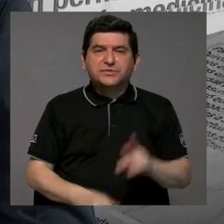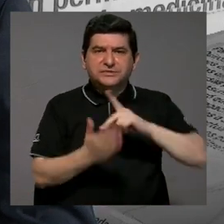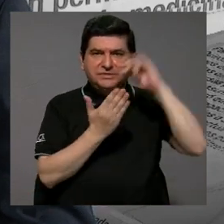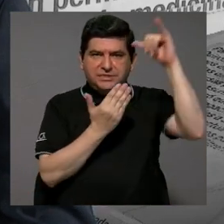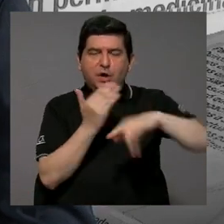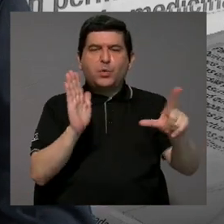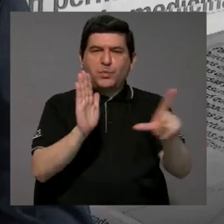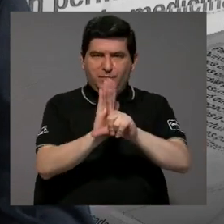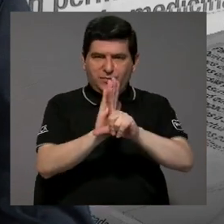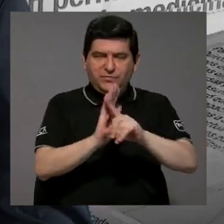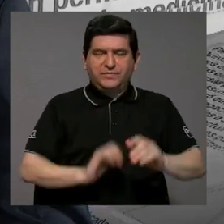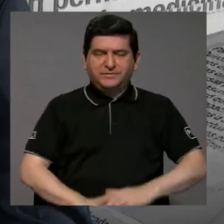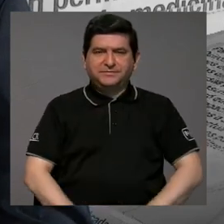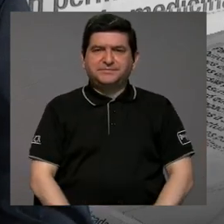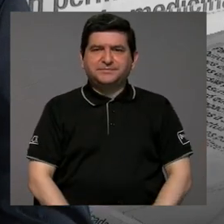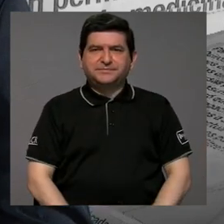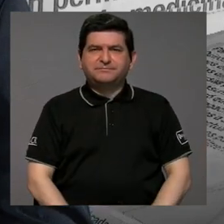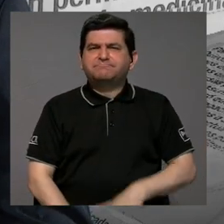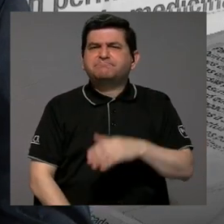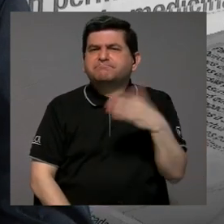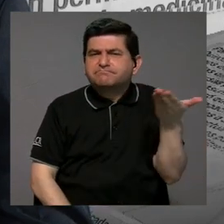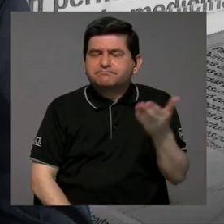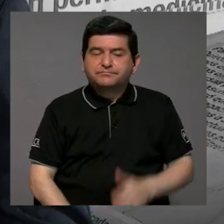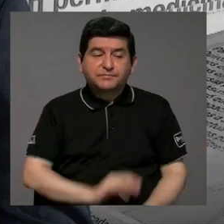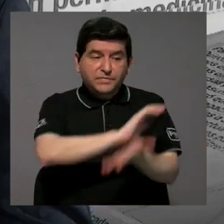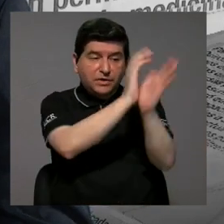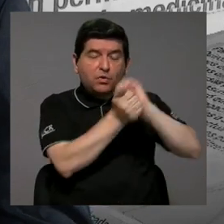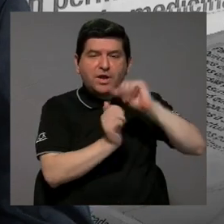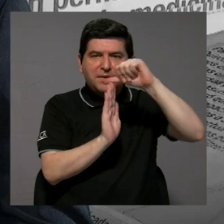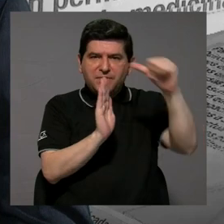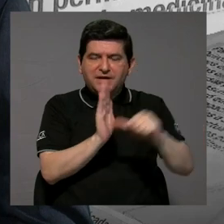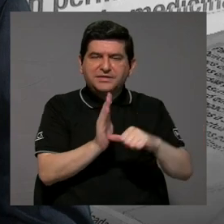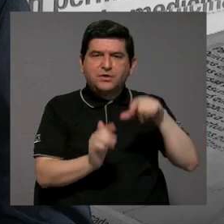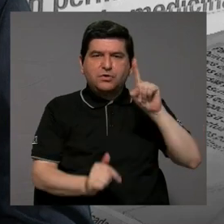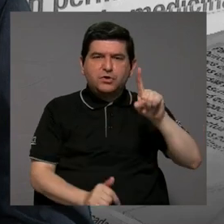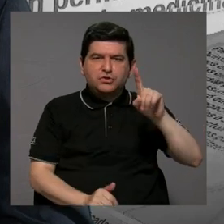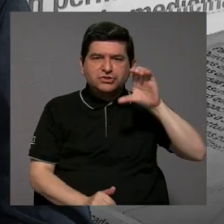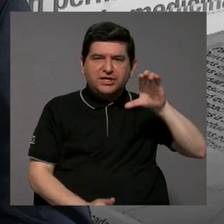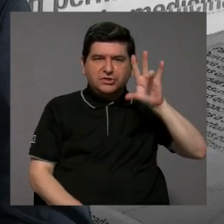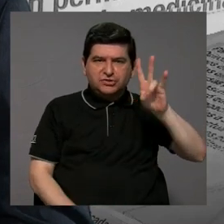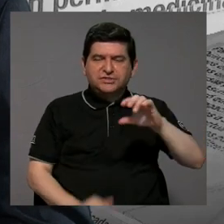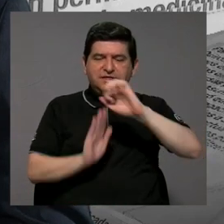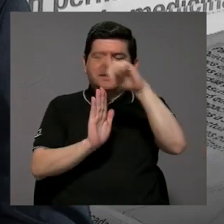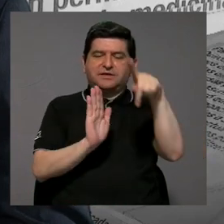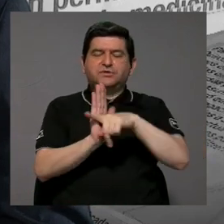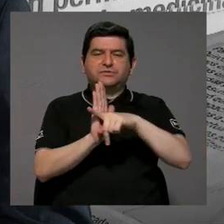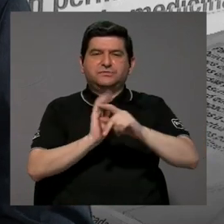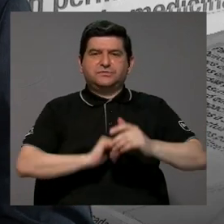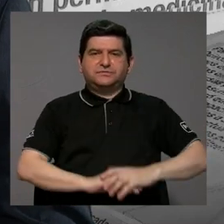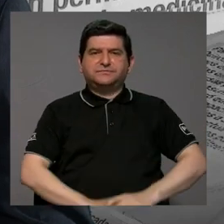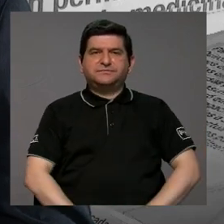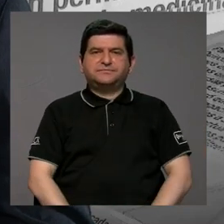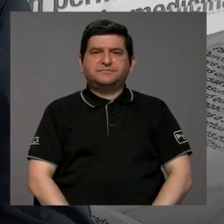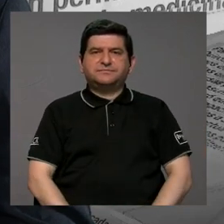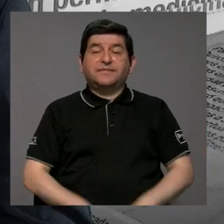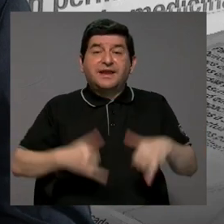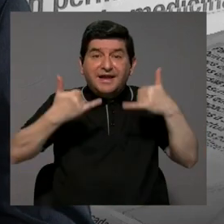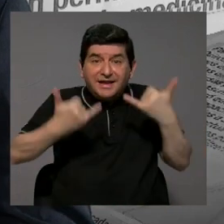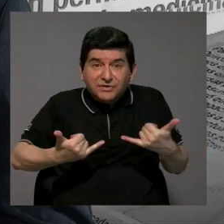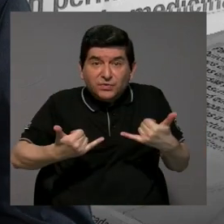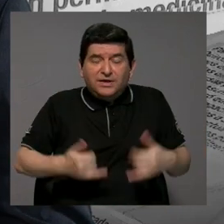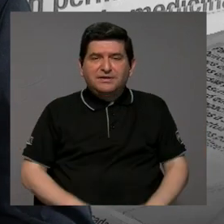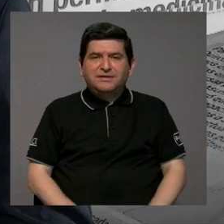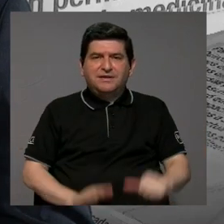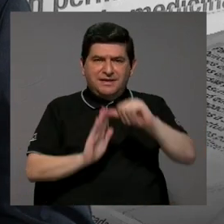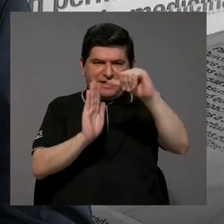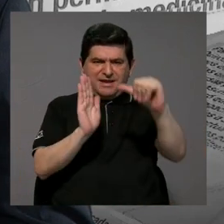proyecto de ley sobre una modificación al artículo 107 de la Constitución Política. Actualmente el